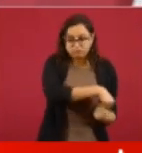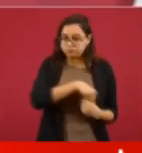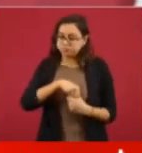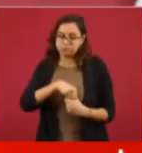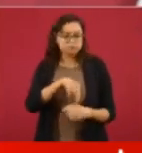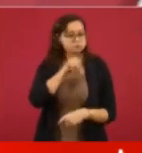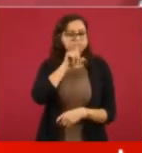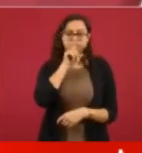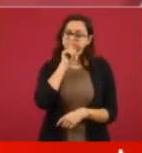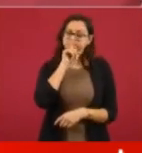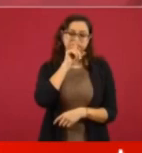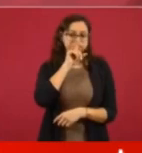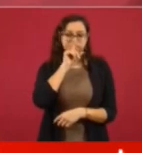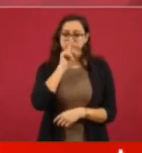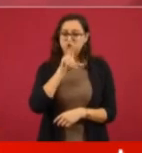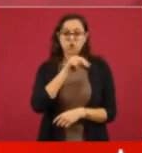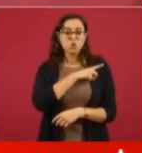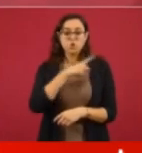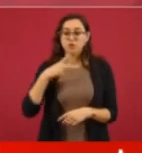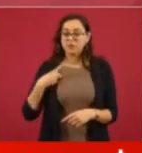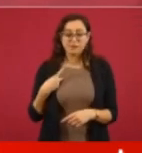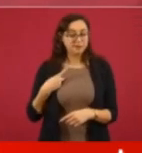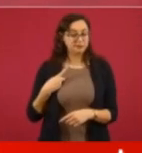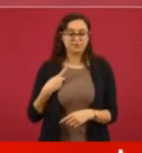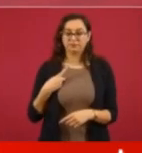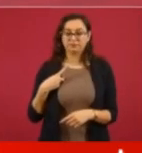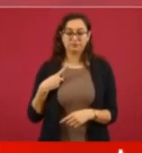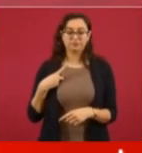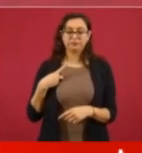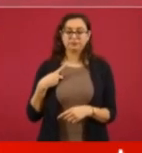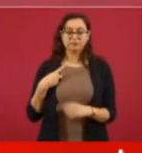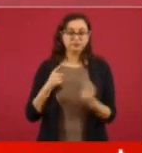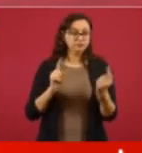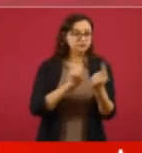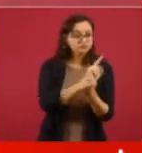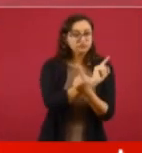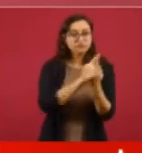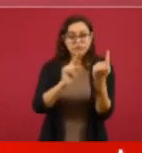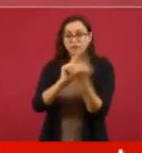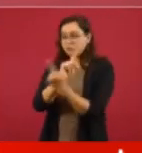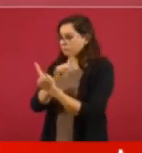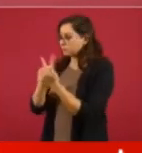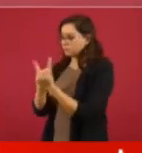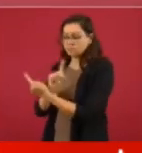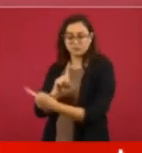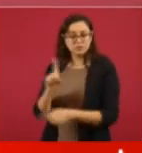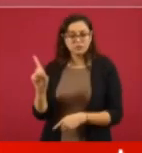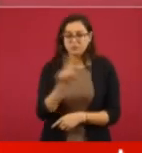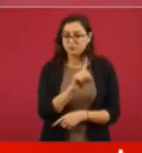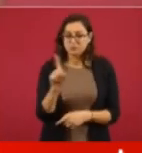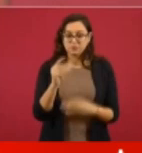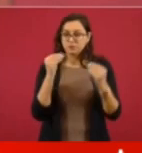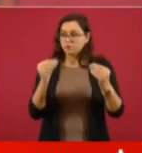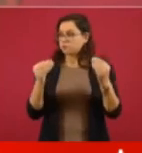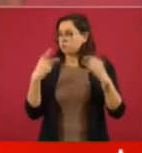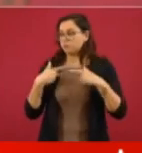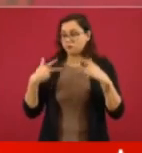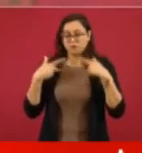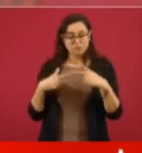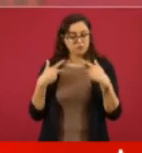no convivir con muchas personas,